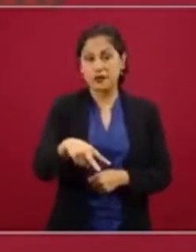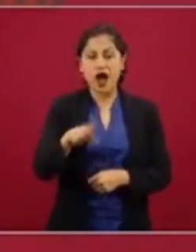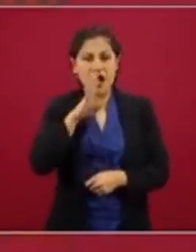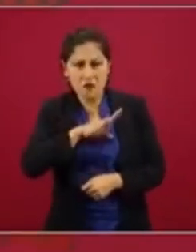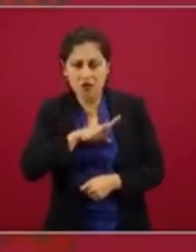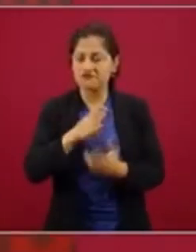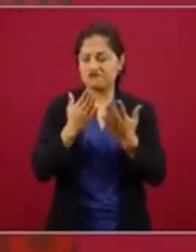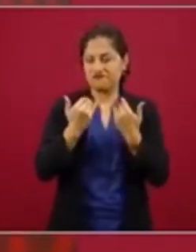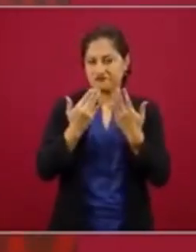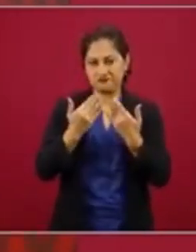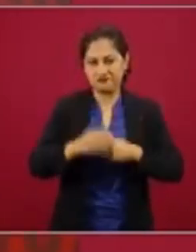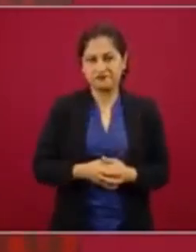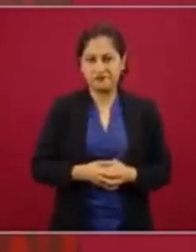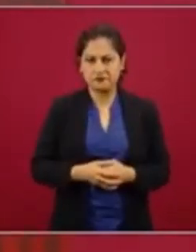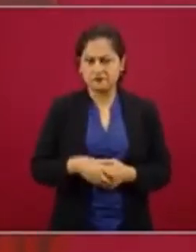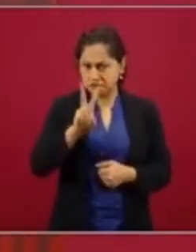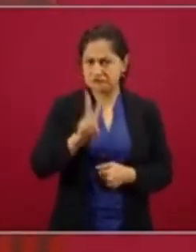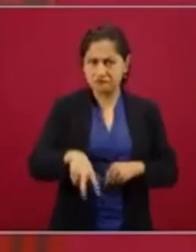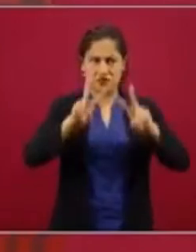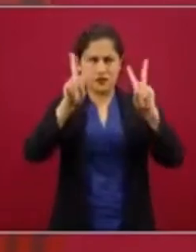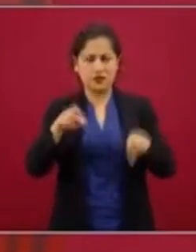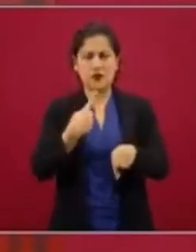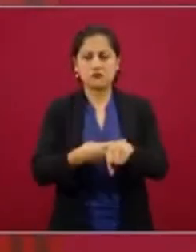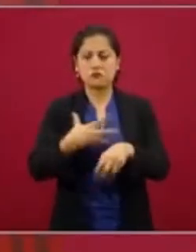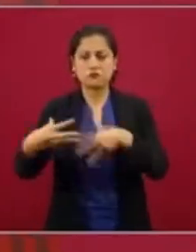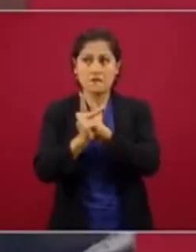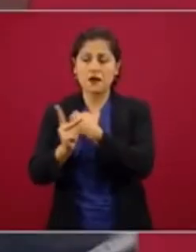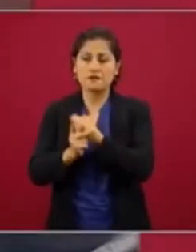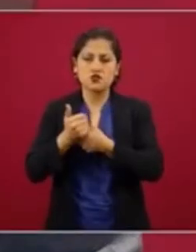mal enfrentando esta pandemia.